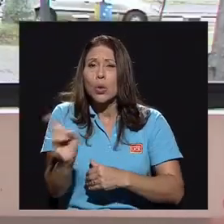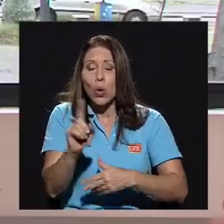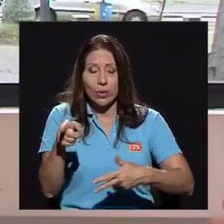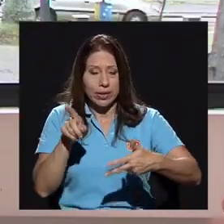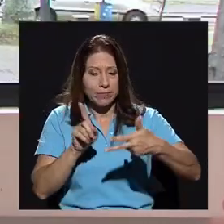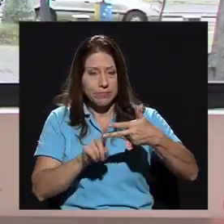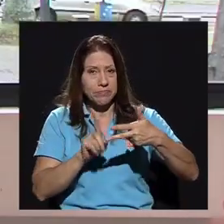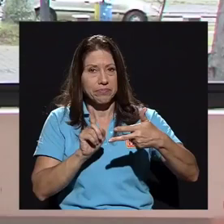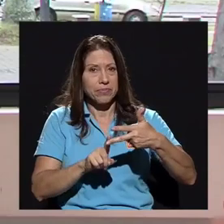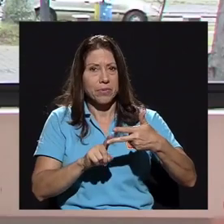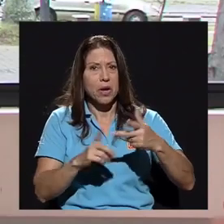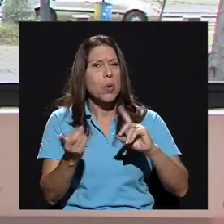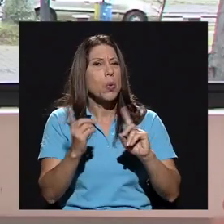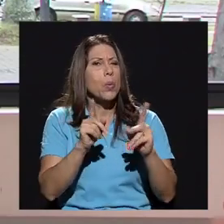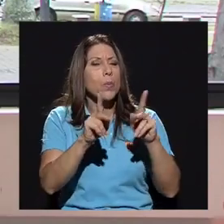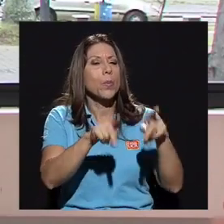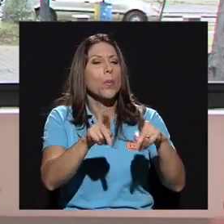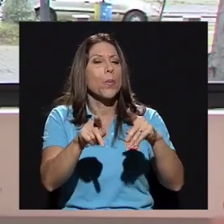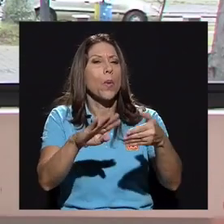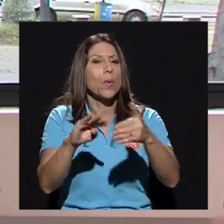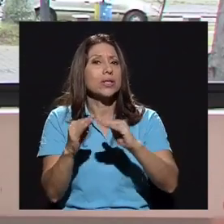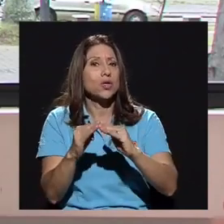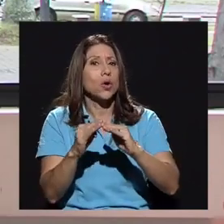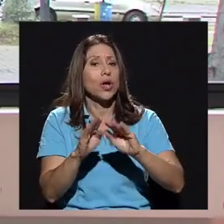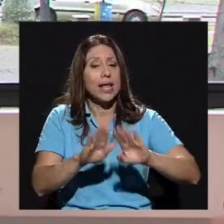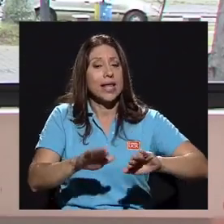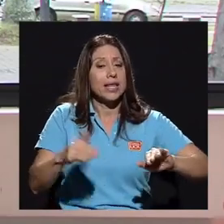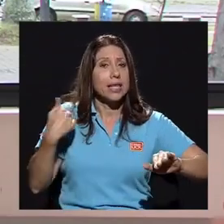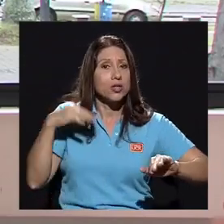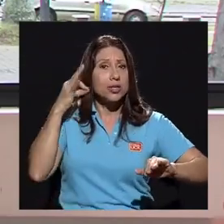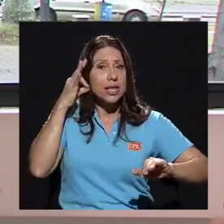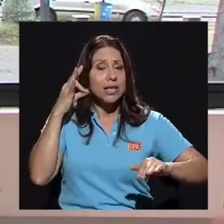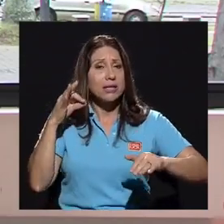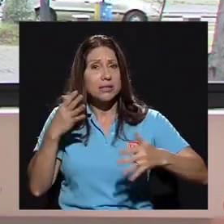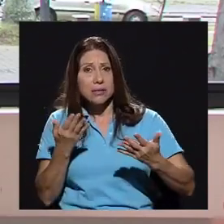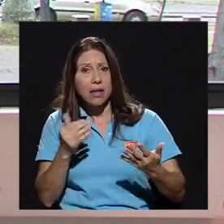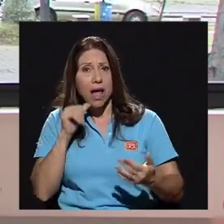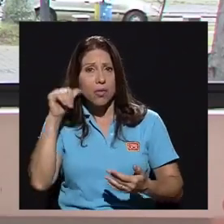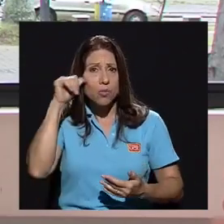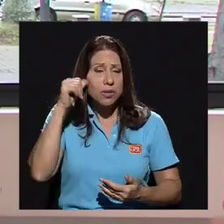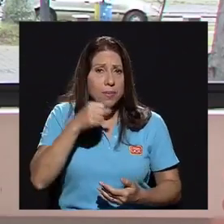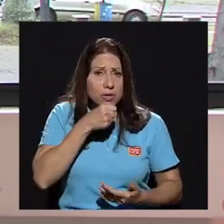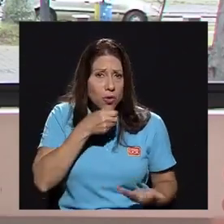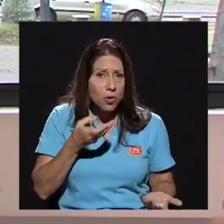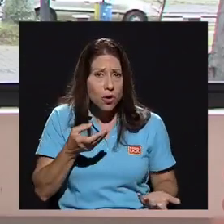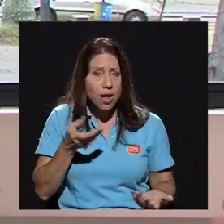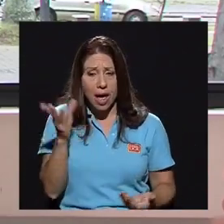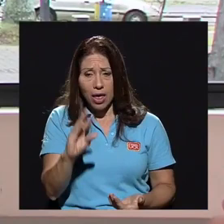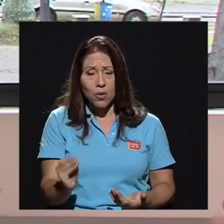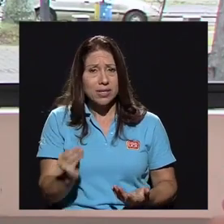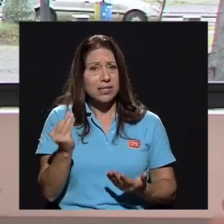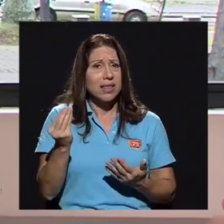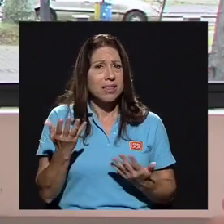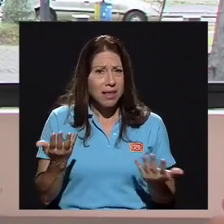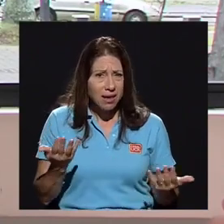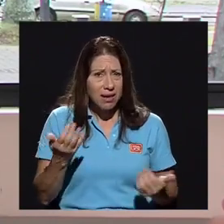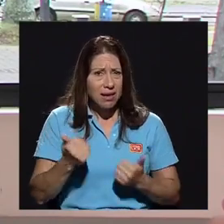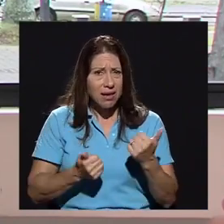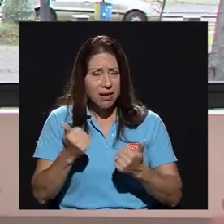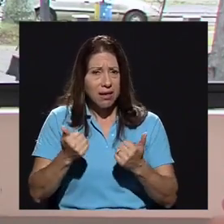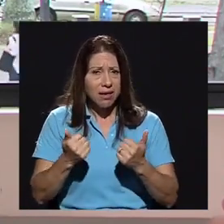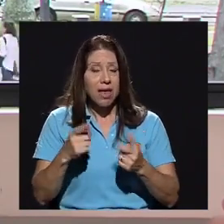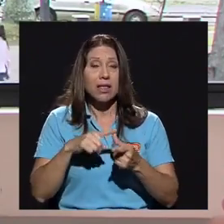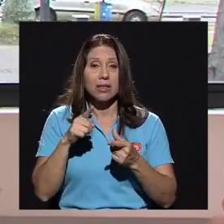Tercero, ¿qué población? Población niñas y niños, población adulta mayor, población adolescente.